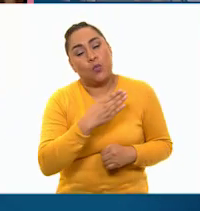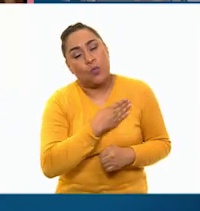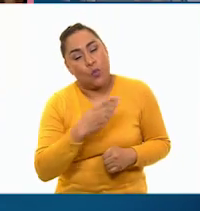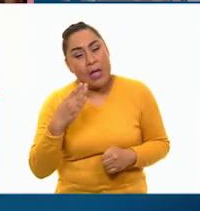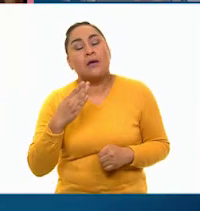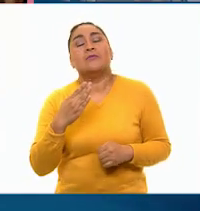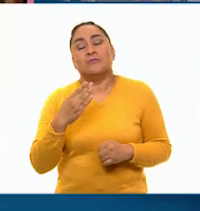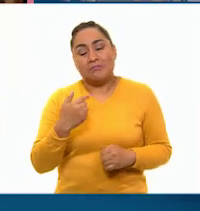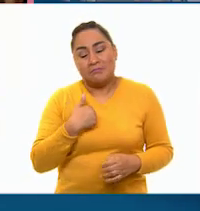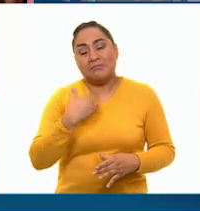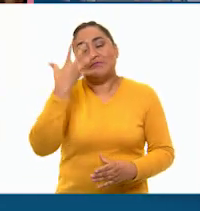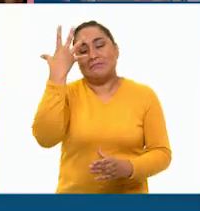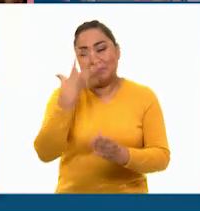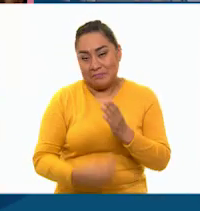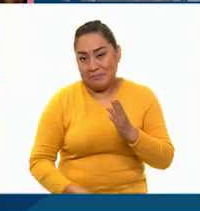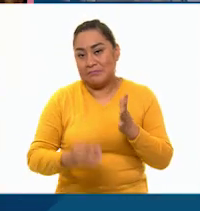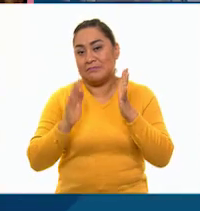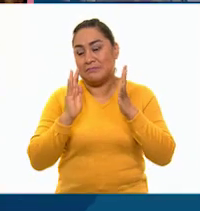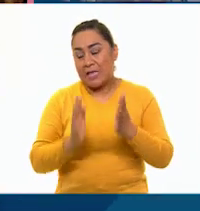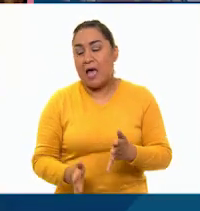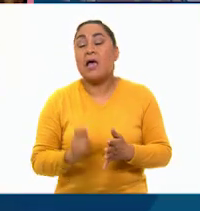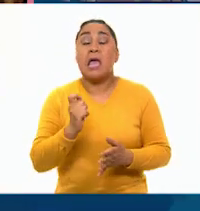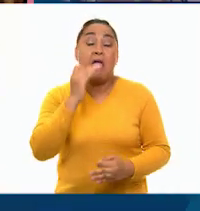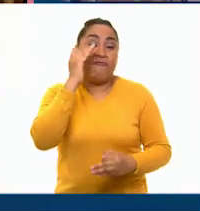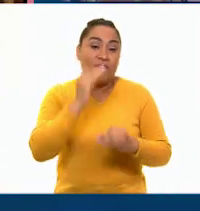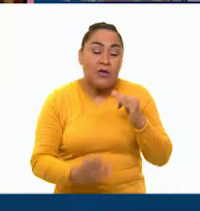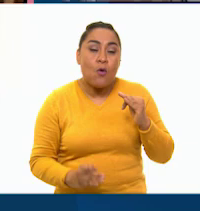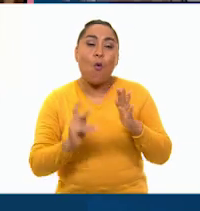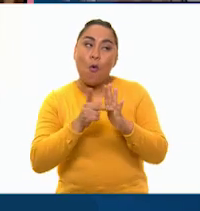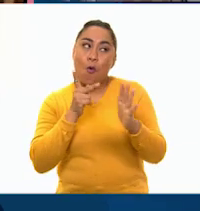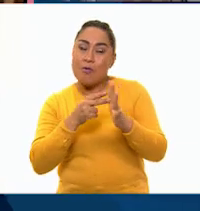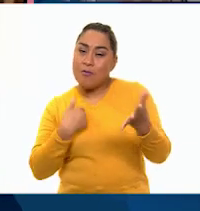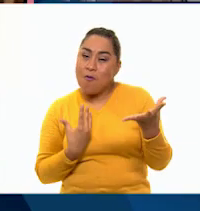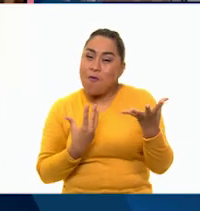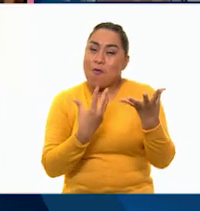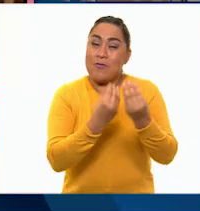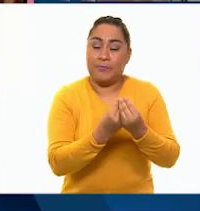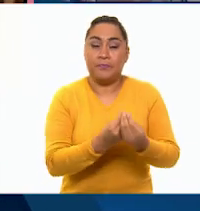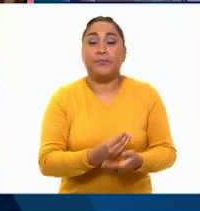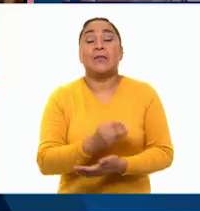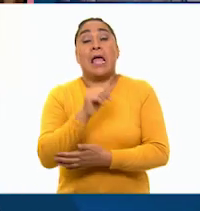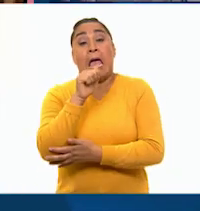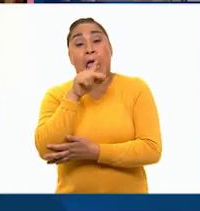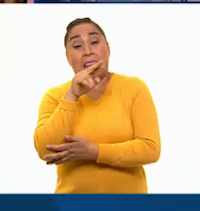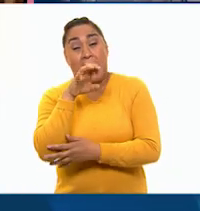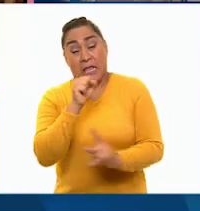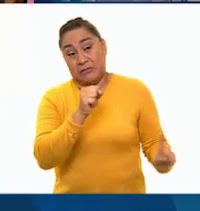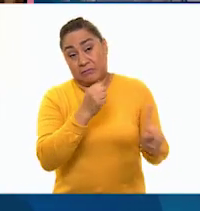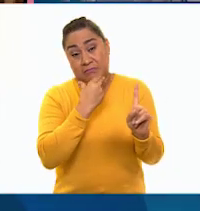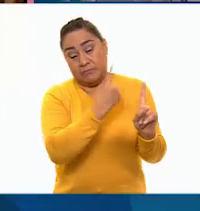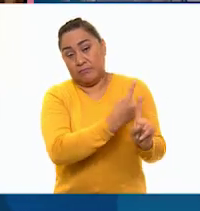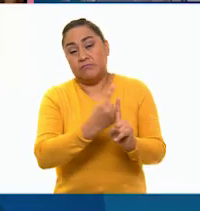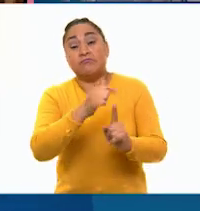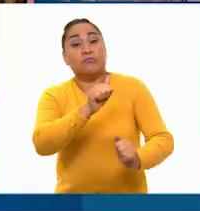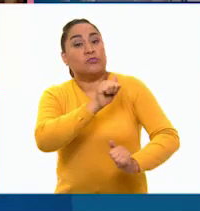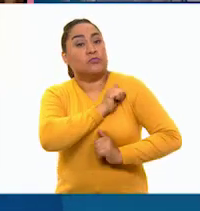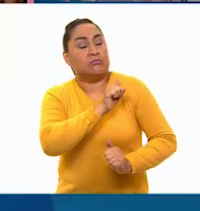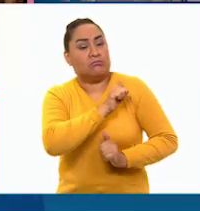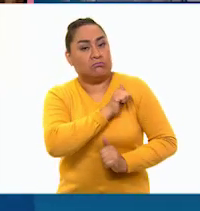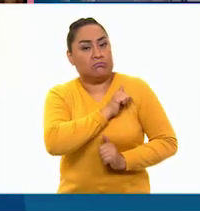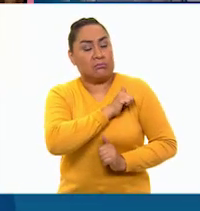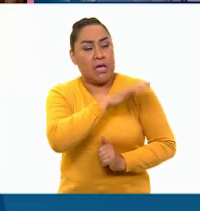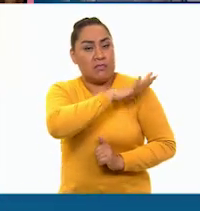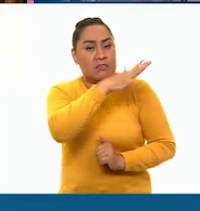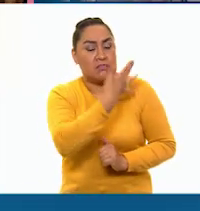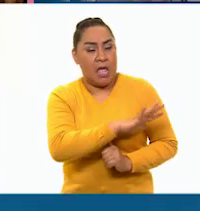había logrado escapar y por fin estábamos juntos. Andrés venía con el general José María Morelos